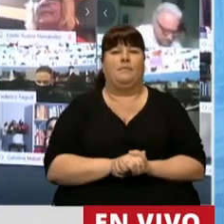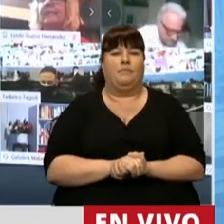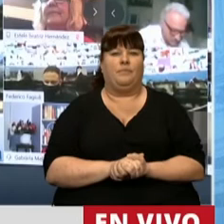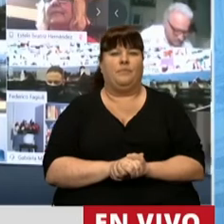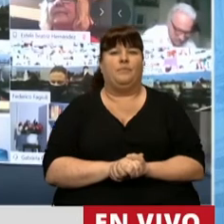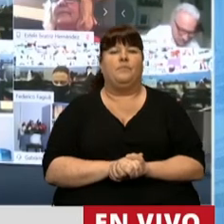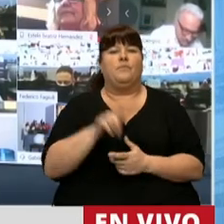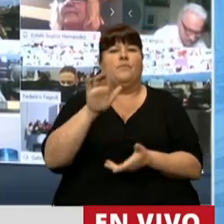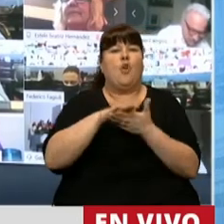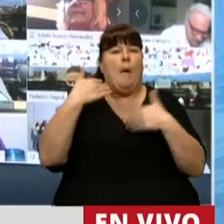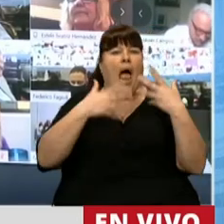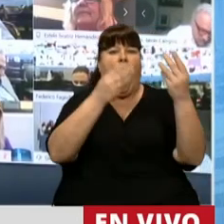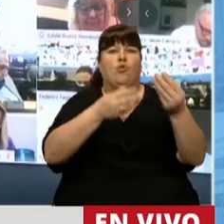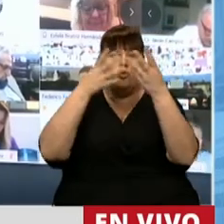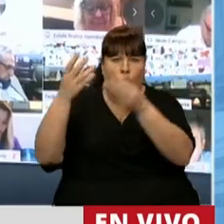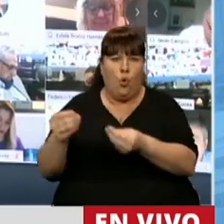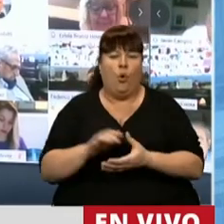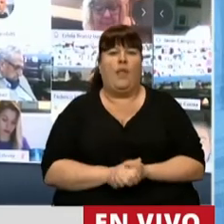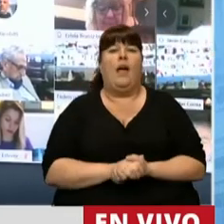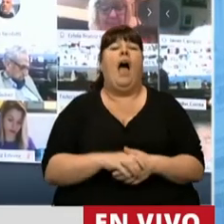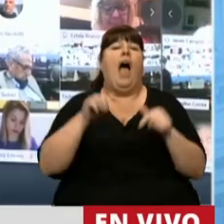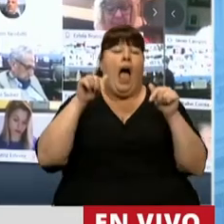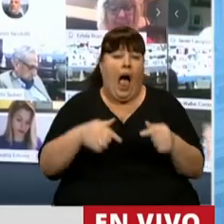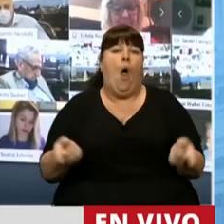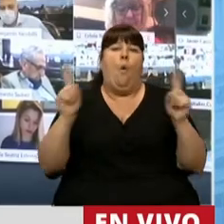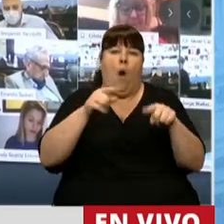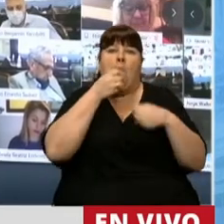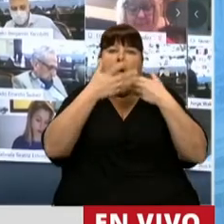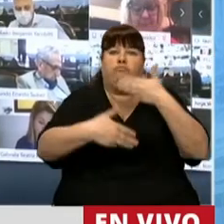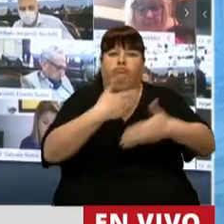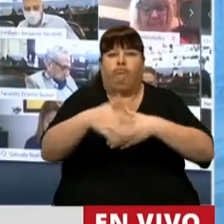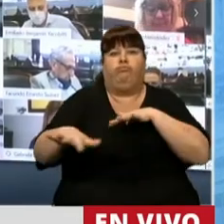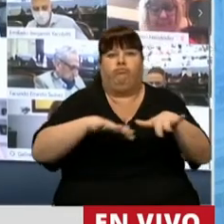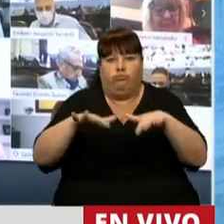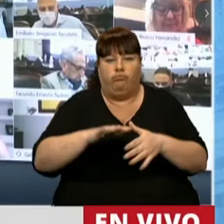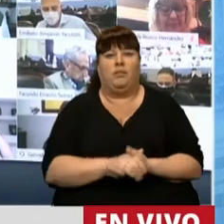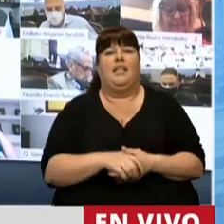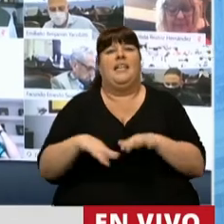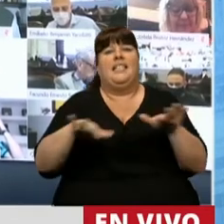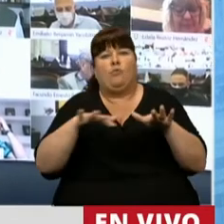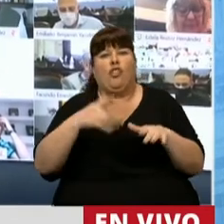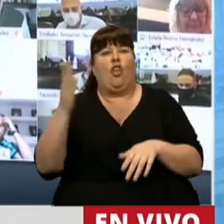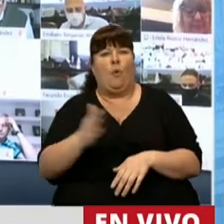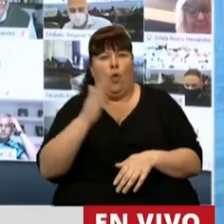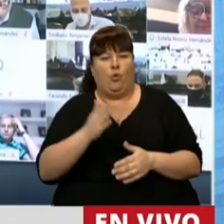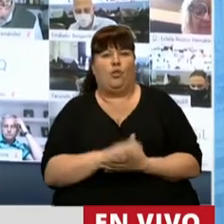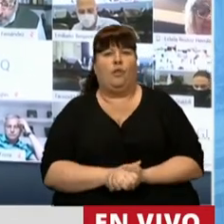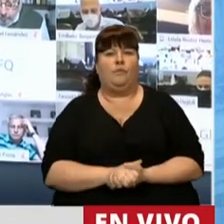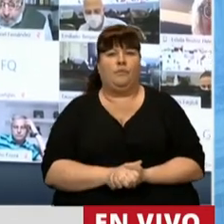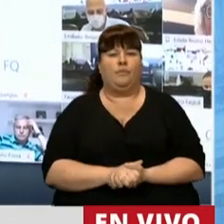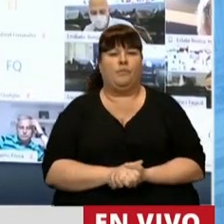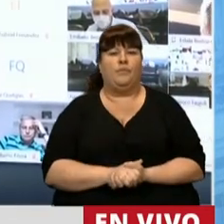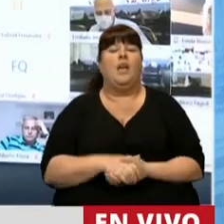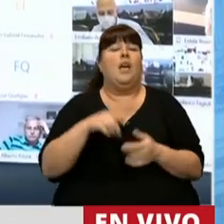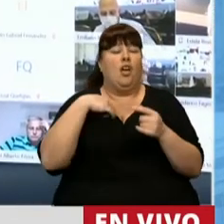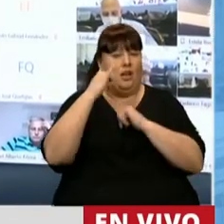esta emergencia y, bueno, ahora está repuntando la actividad y mejorando su situación productiva. Por